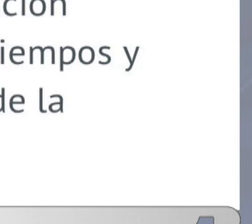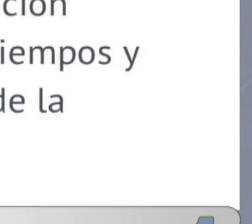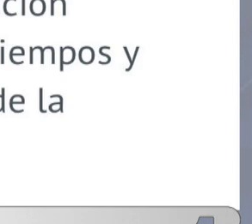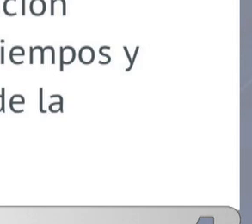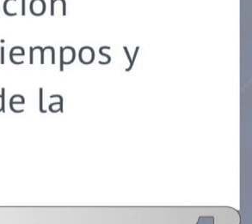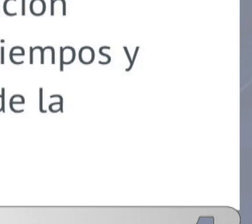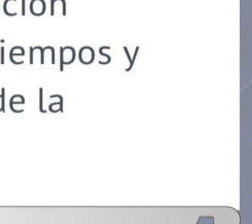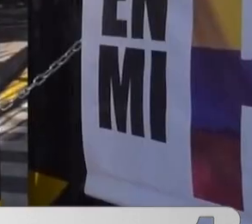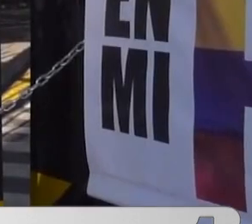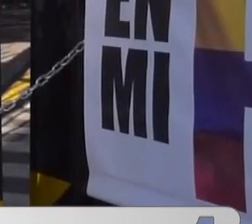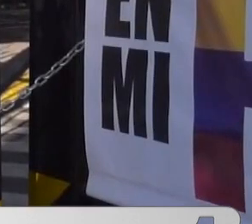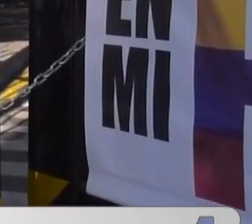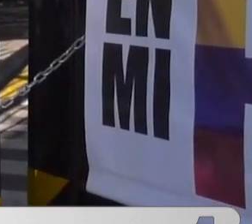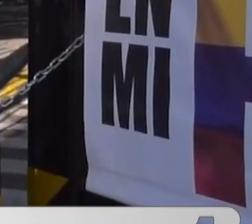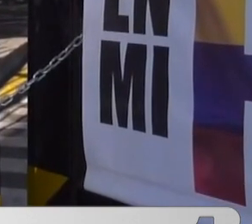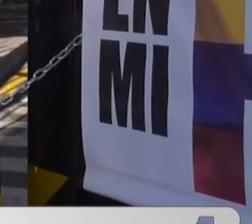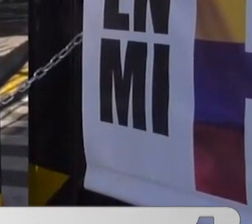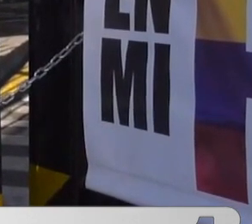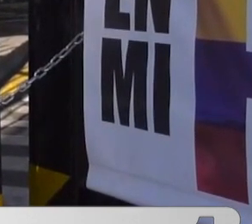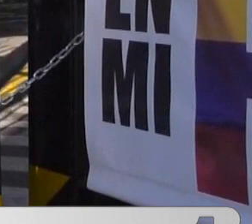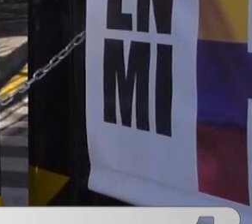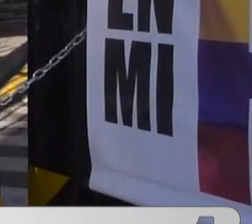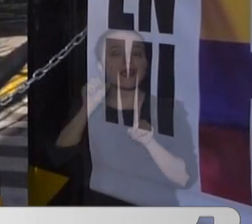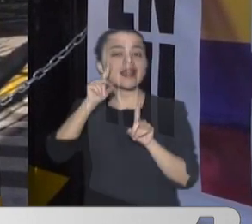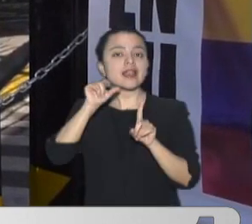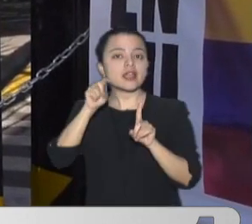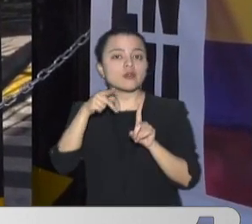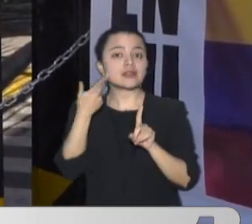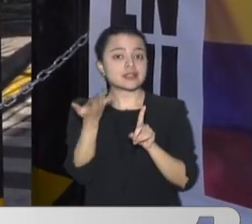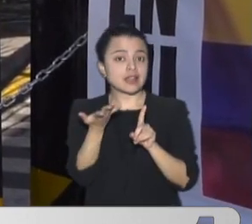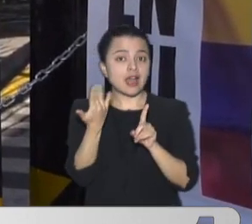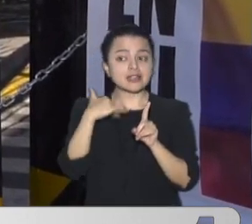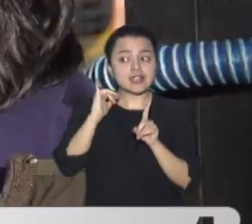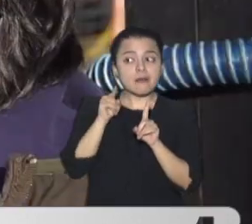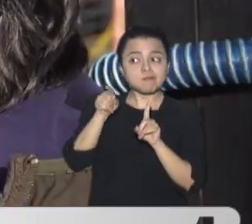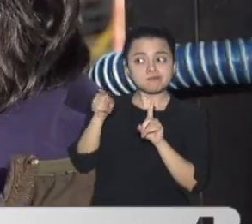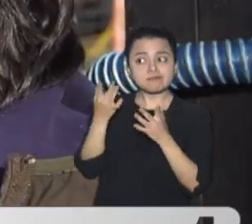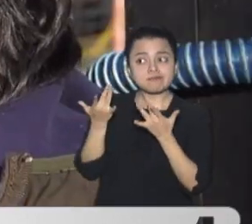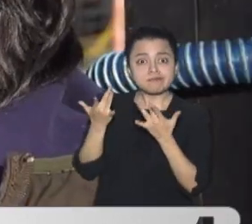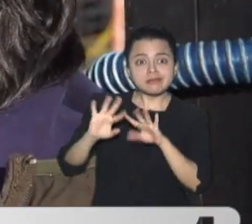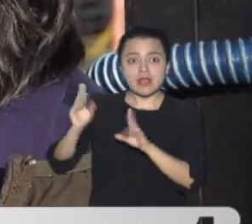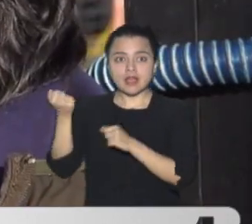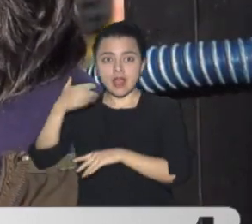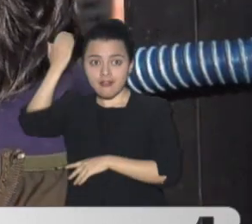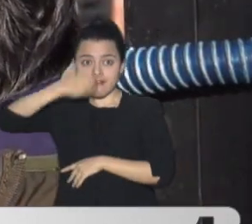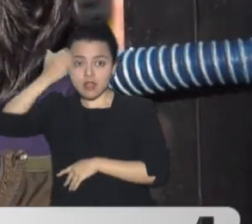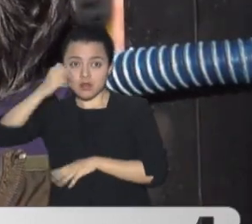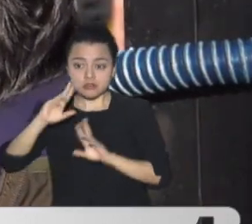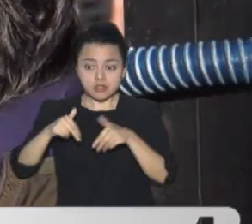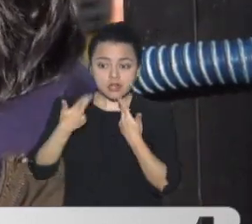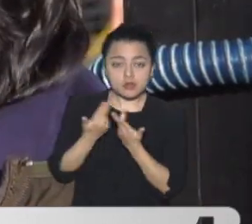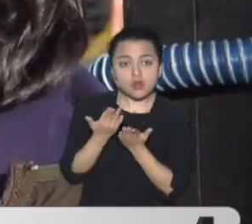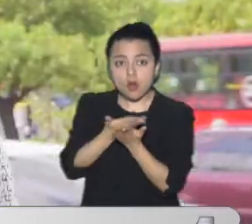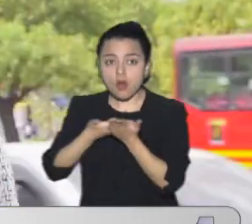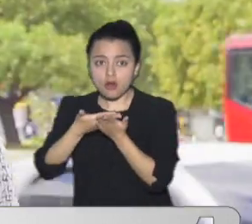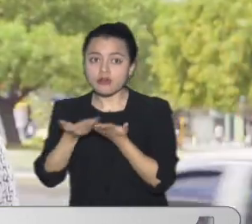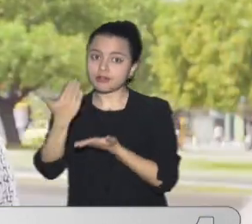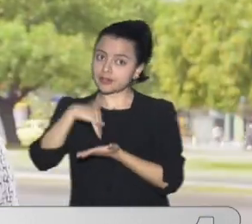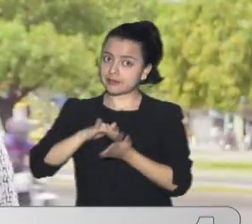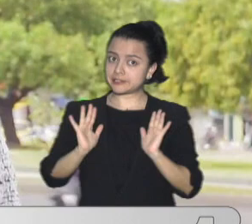convalidación El galeno Afirmó Que está A la espera De que CONACES El comité De evaluadores Se reúnan Nuevamente